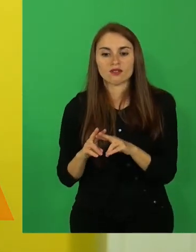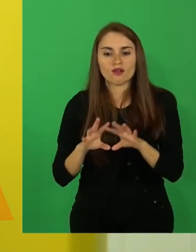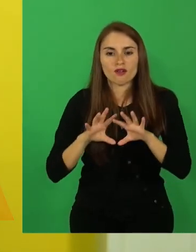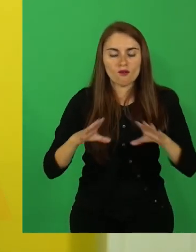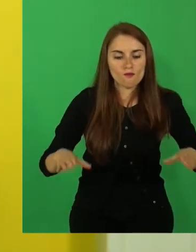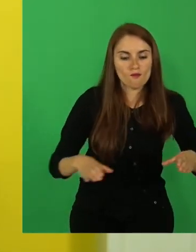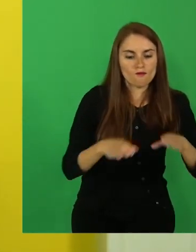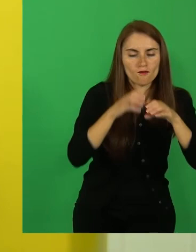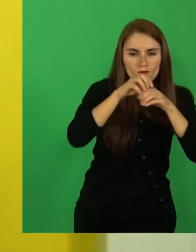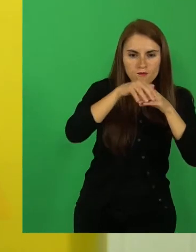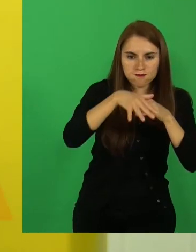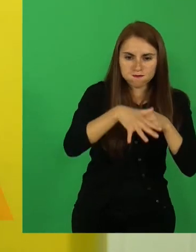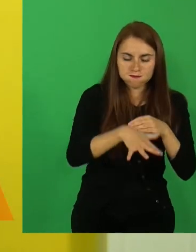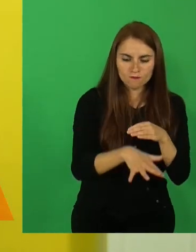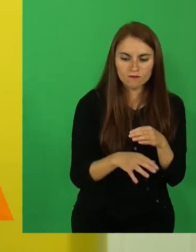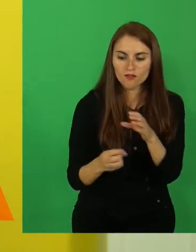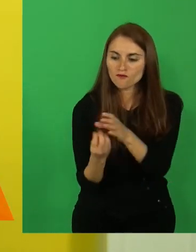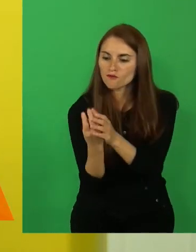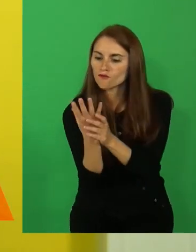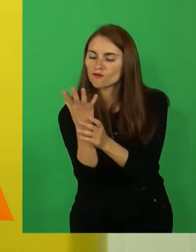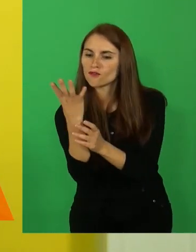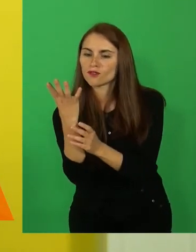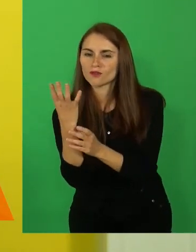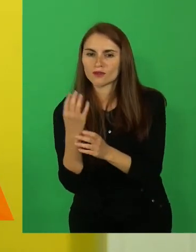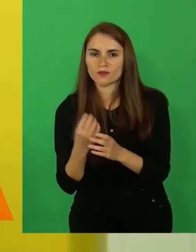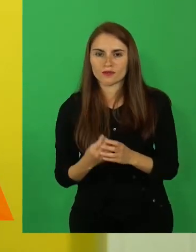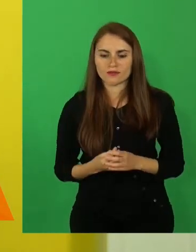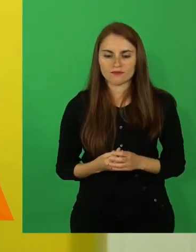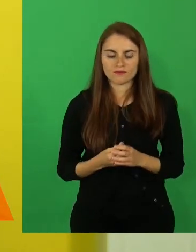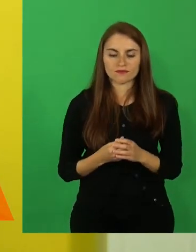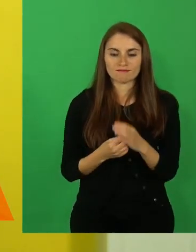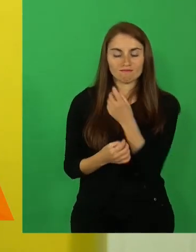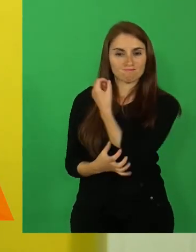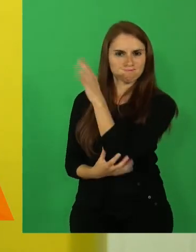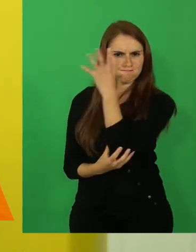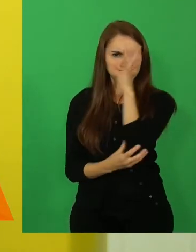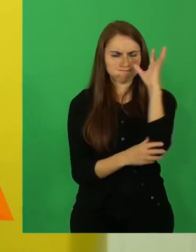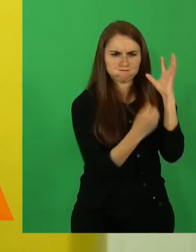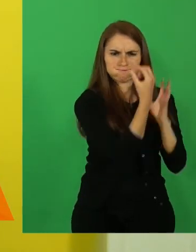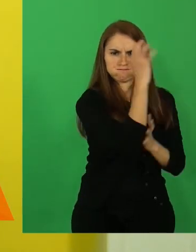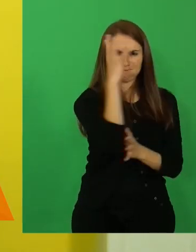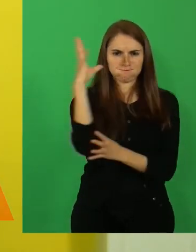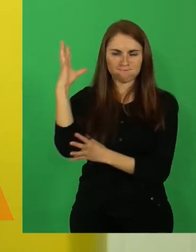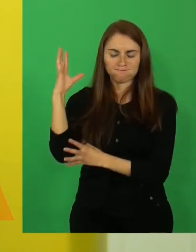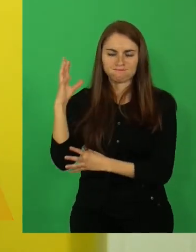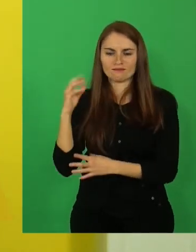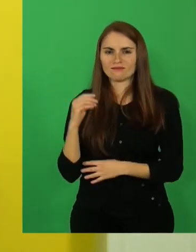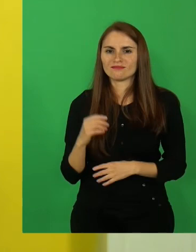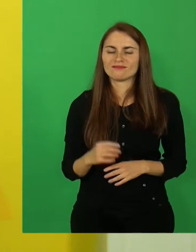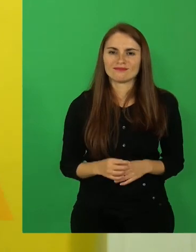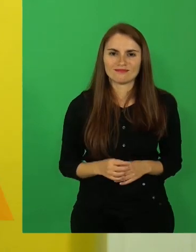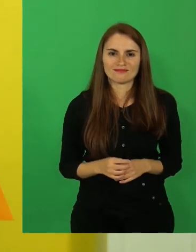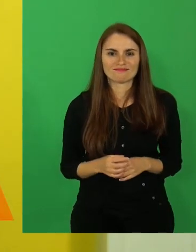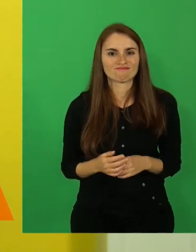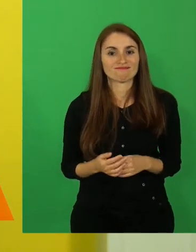volcanes, las flores, la selva, los árboles, los bosques.